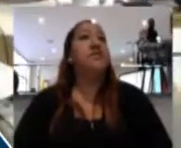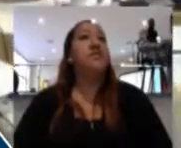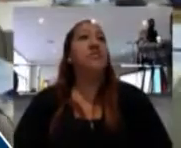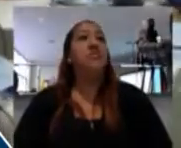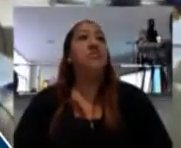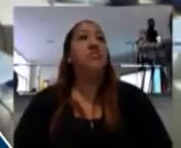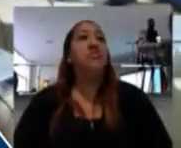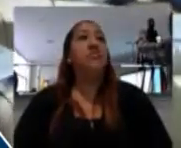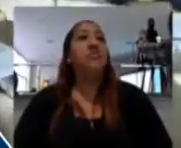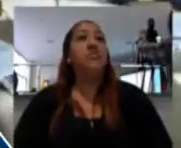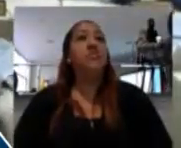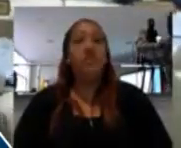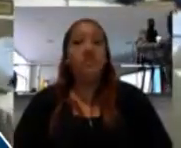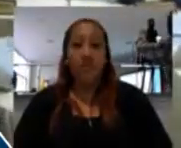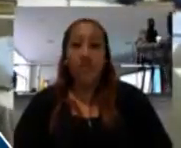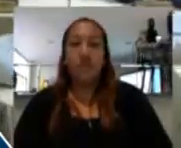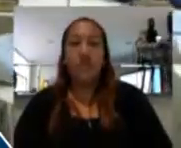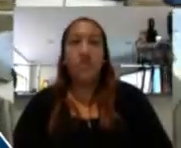Por favor.